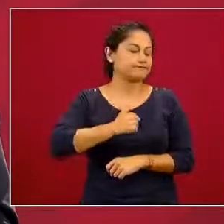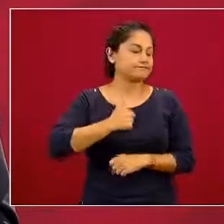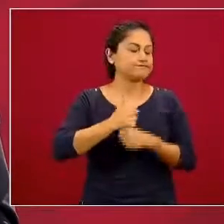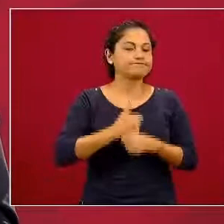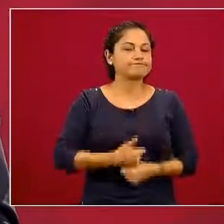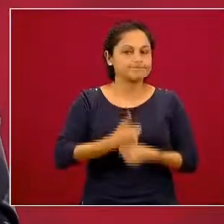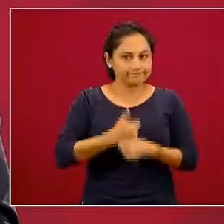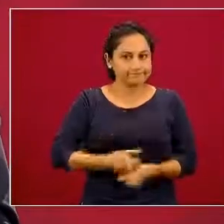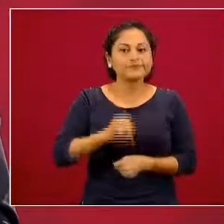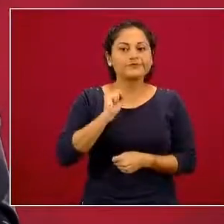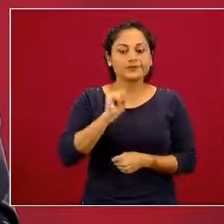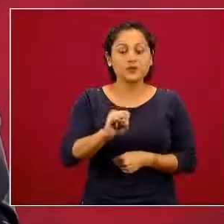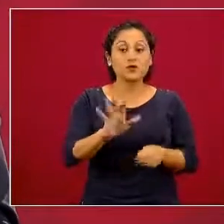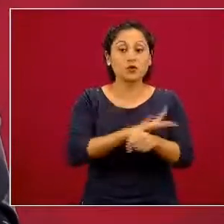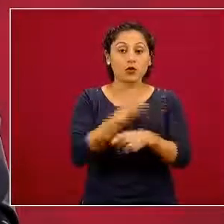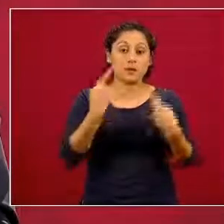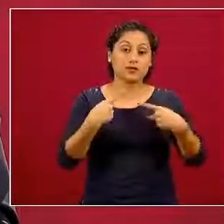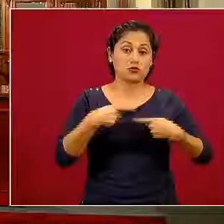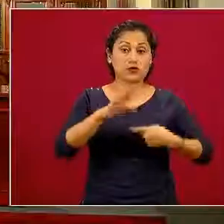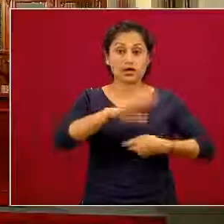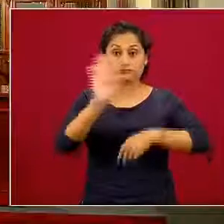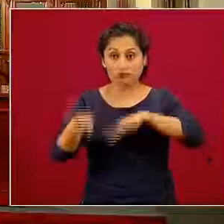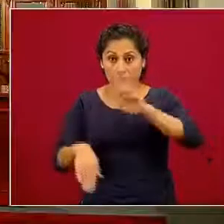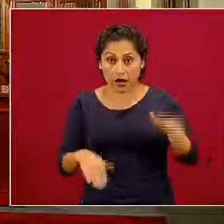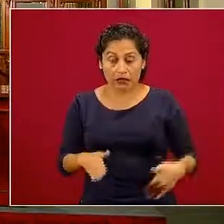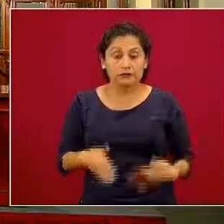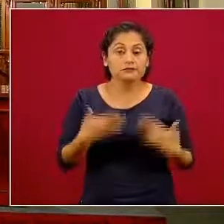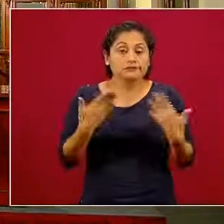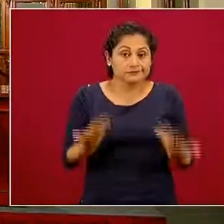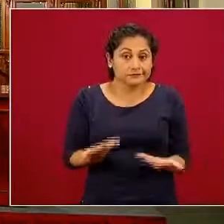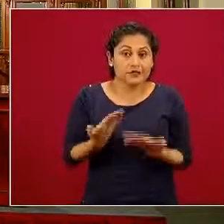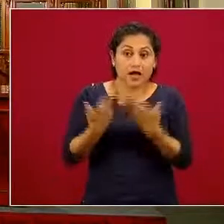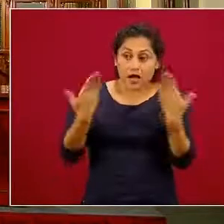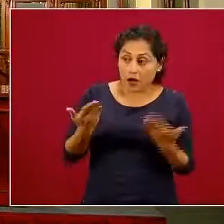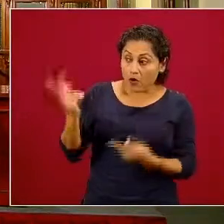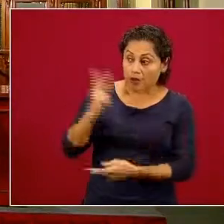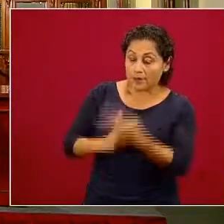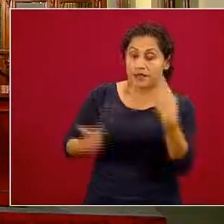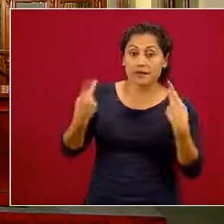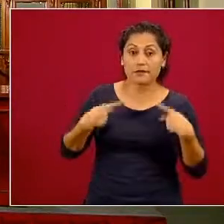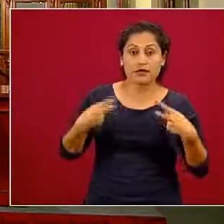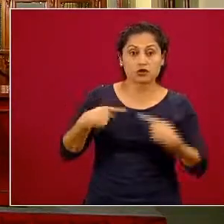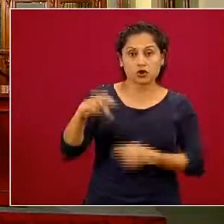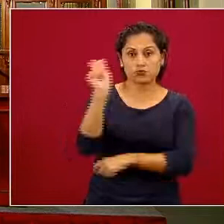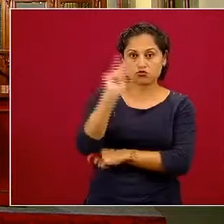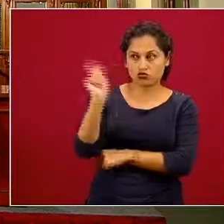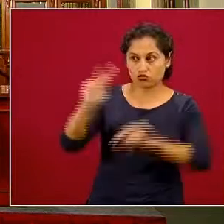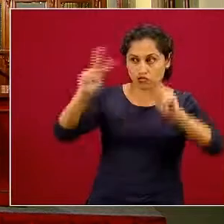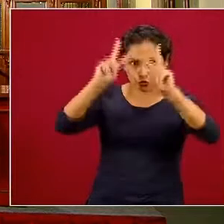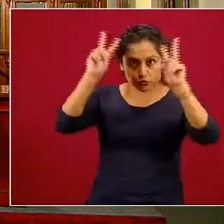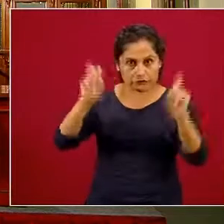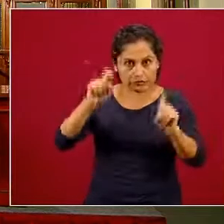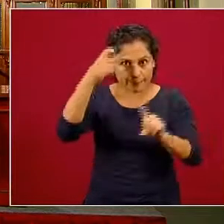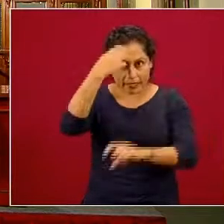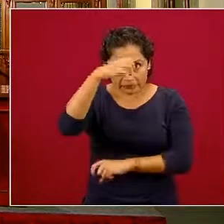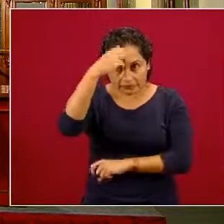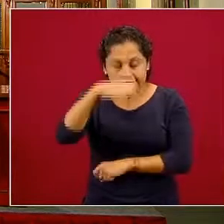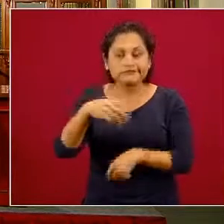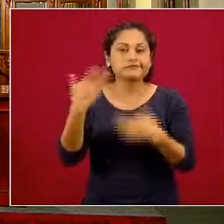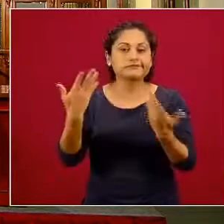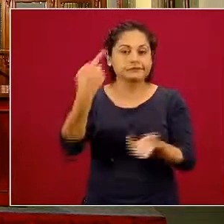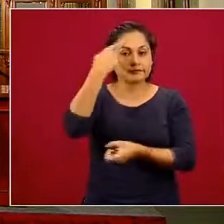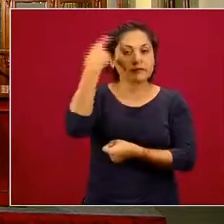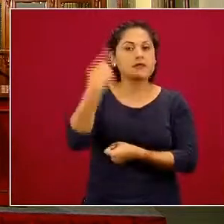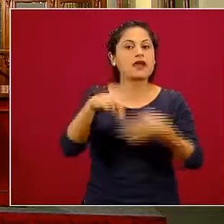de vidas, pero además, como nos explicarán las personas expertas que hoy nos acompañan, un tema retador y